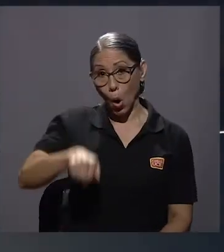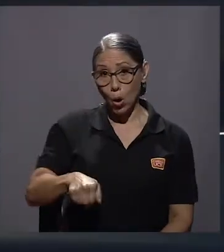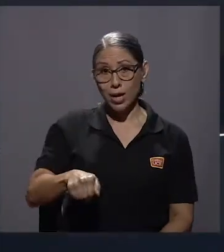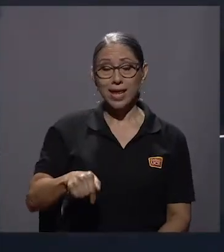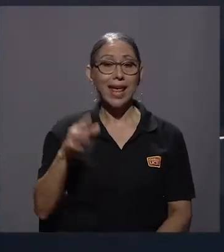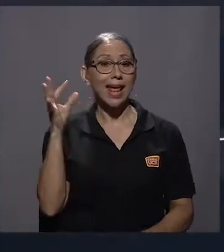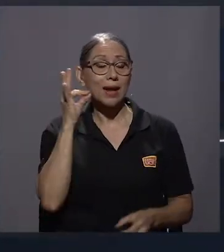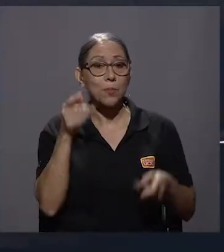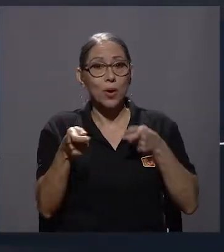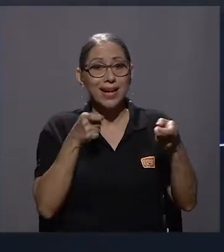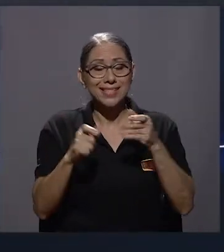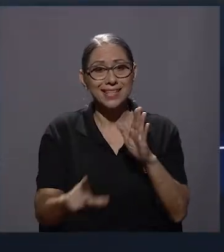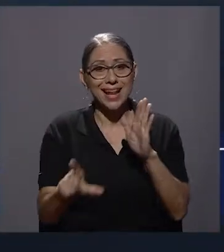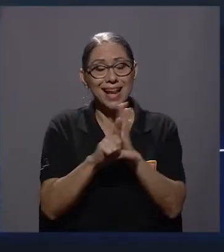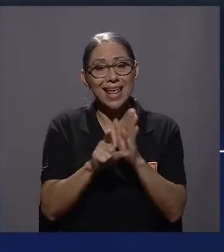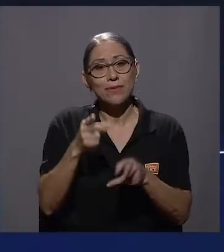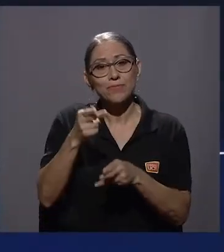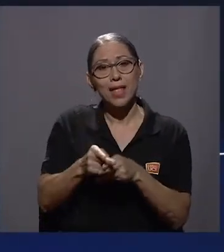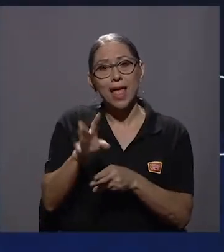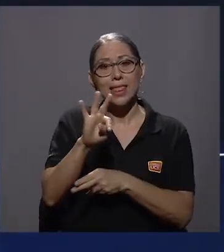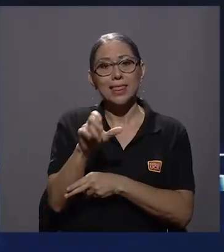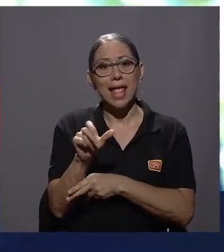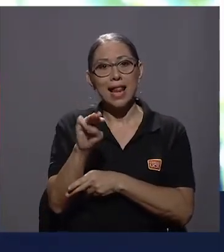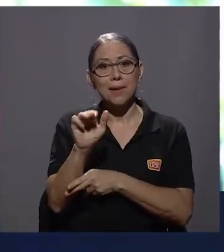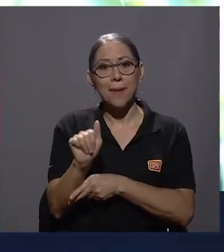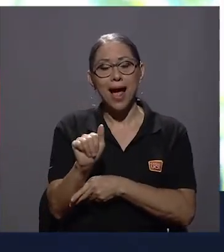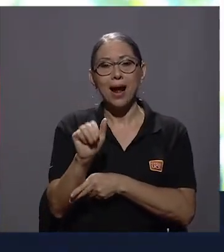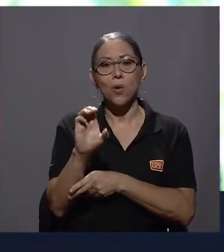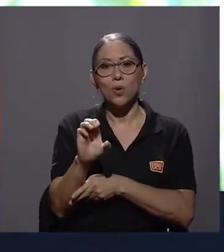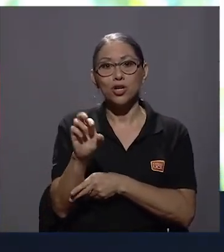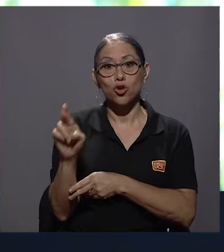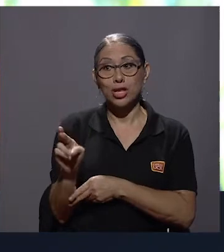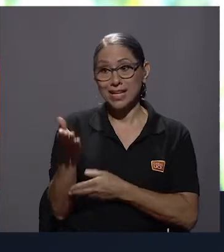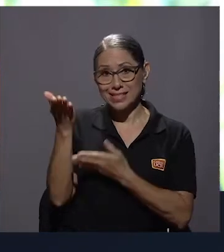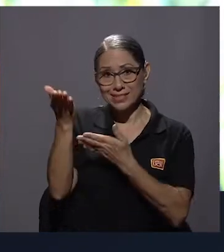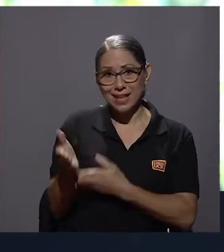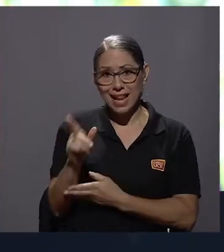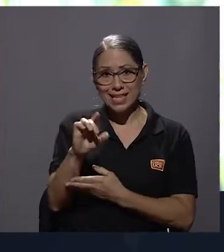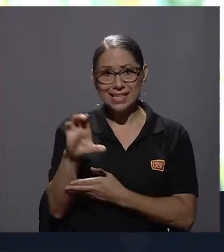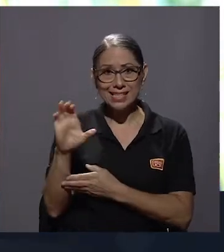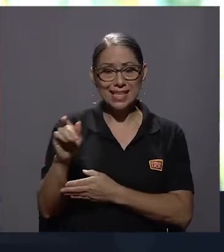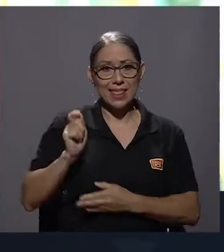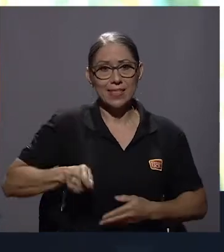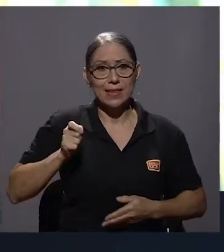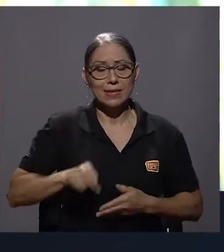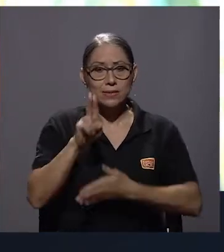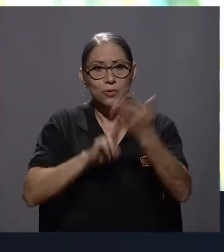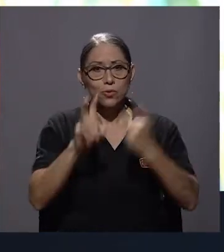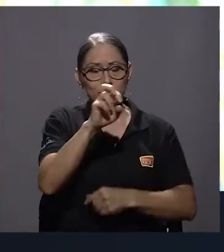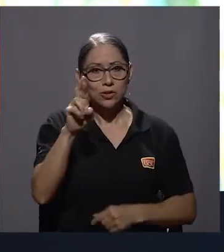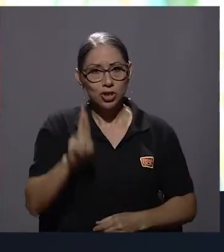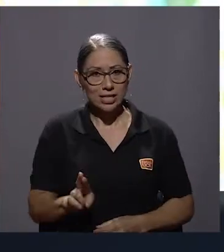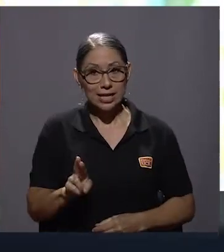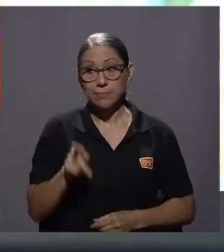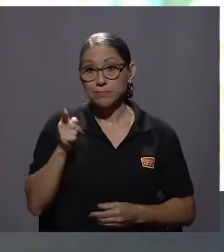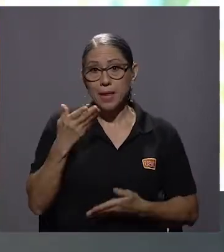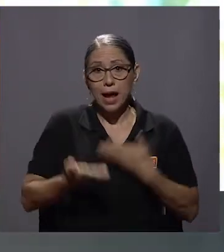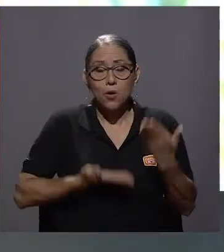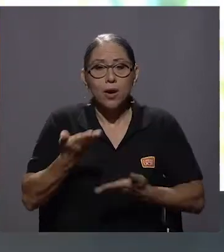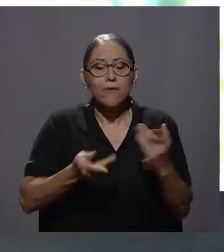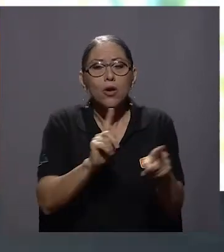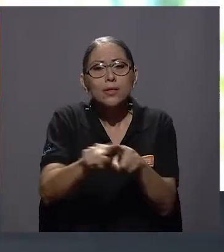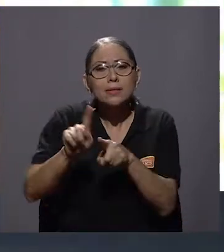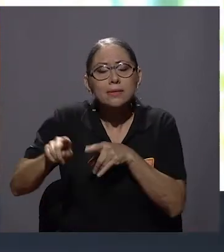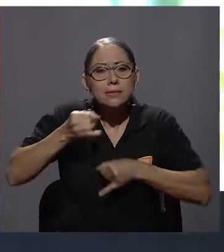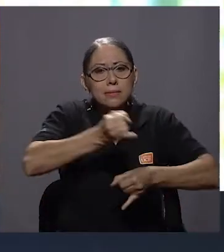Hoy en Mujeres de Ley, Telma Curlin Rodríguez, licenciada en Derecho por la Universidad de Costa Rica, ha